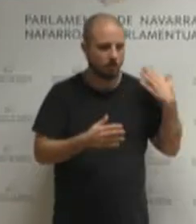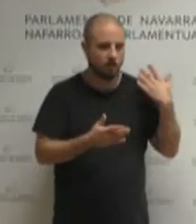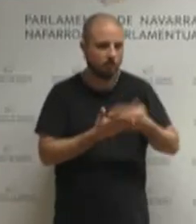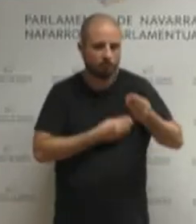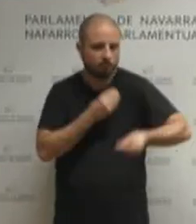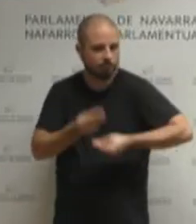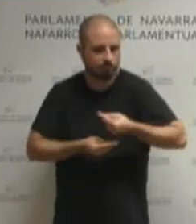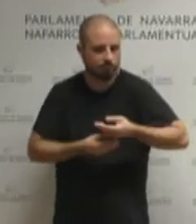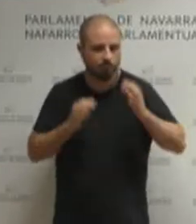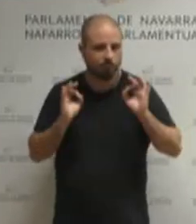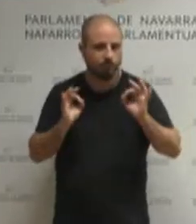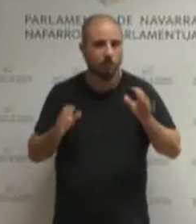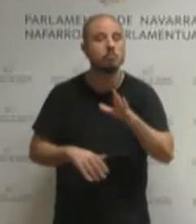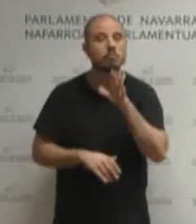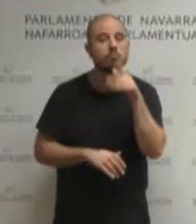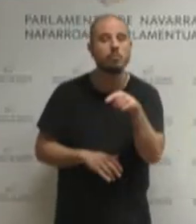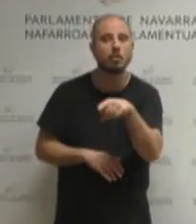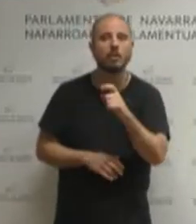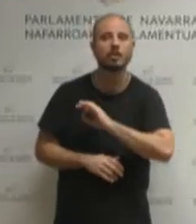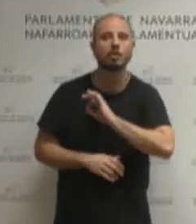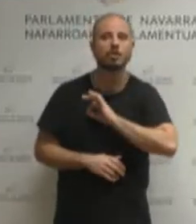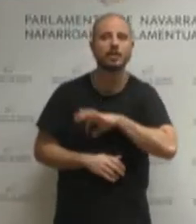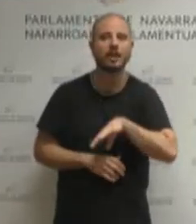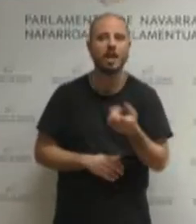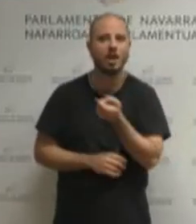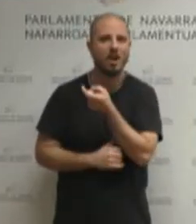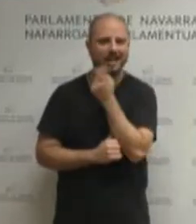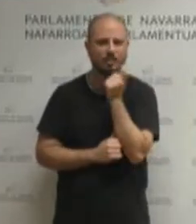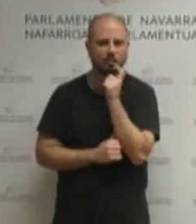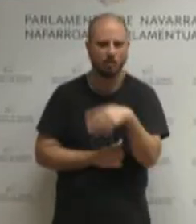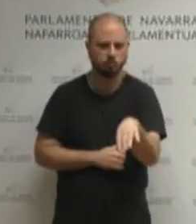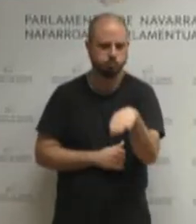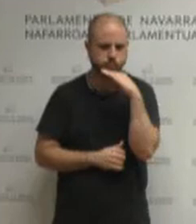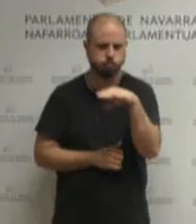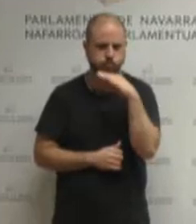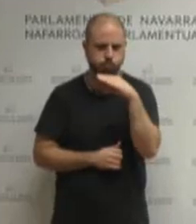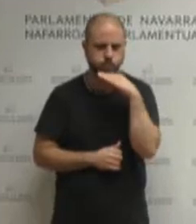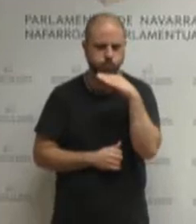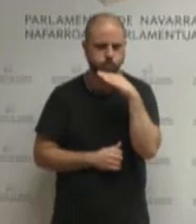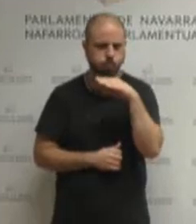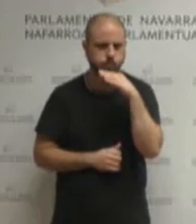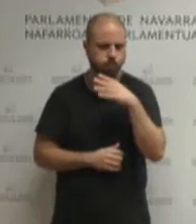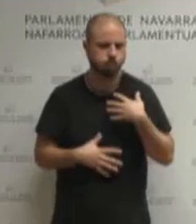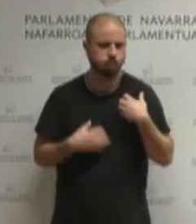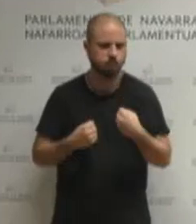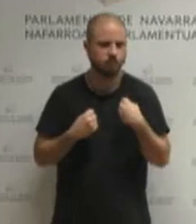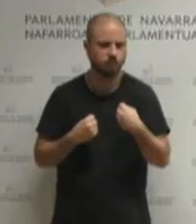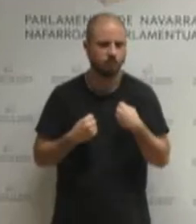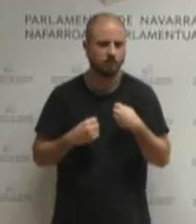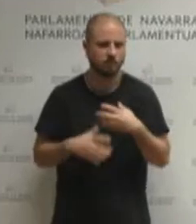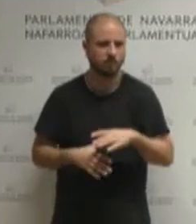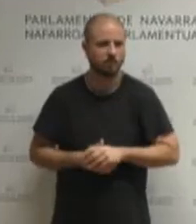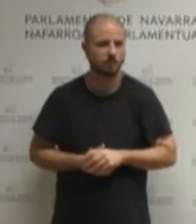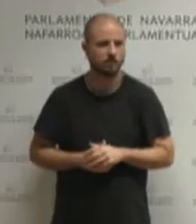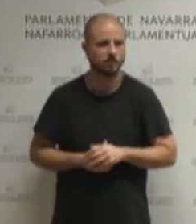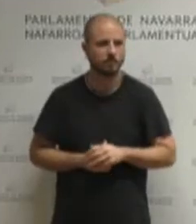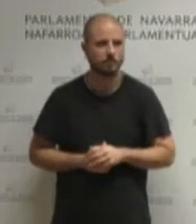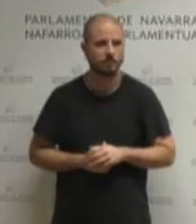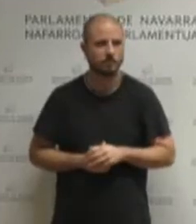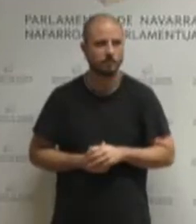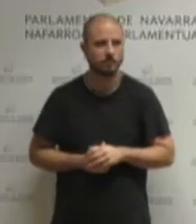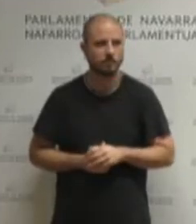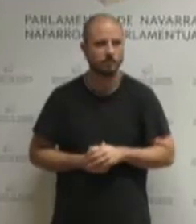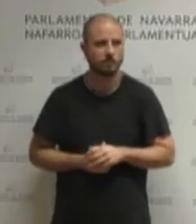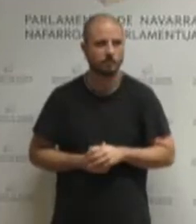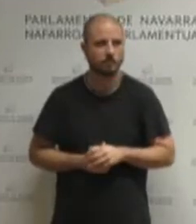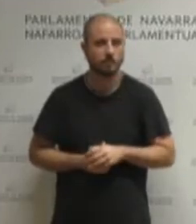ainkrispatua ain amorratua zure diskurzuaren lehenengo bos minutuak ogeita mar minututik